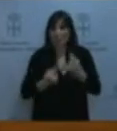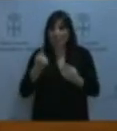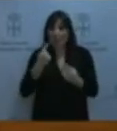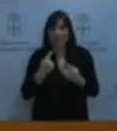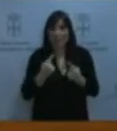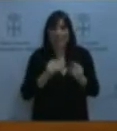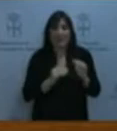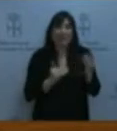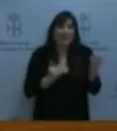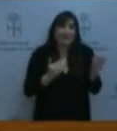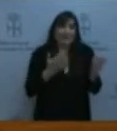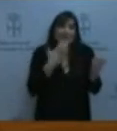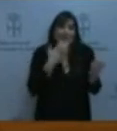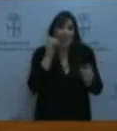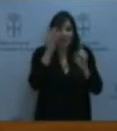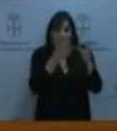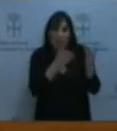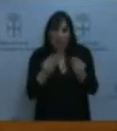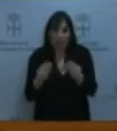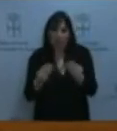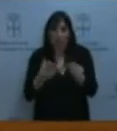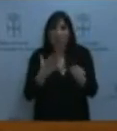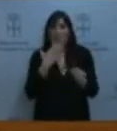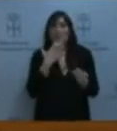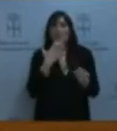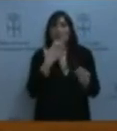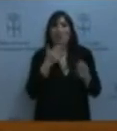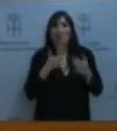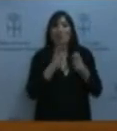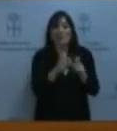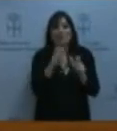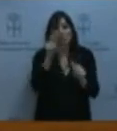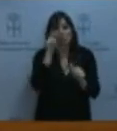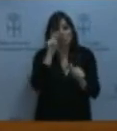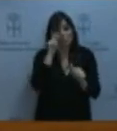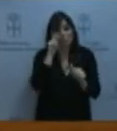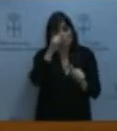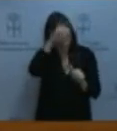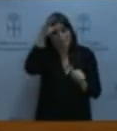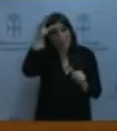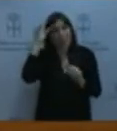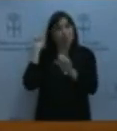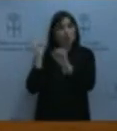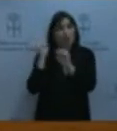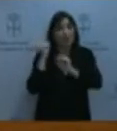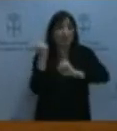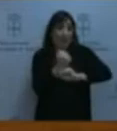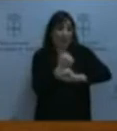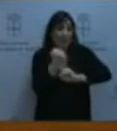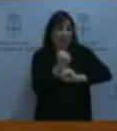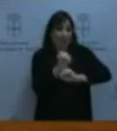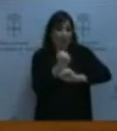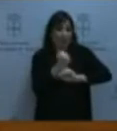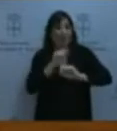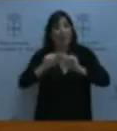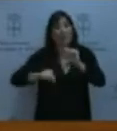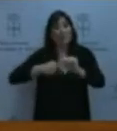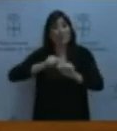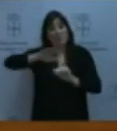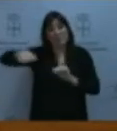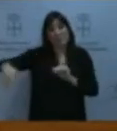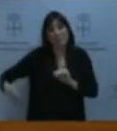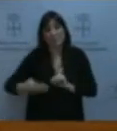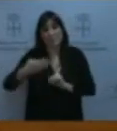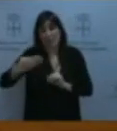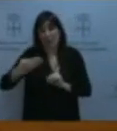Por ejemplo, en el caso del sector turístico, en verano, en Semana Santa y en Navidad. Y que se den de baja en el sistema porque los costes fijos disuaden de